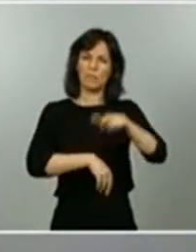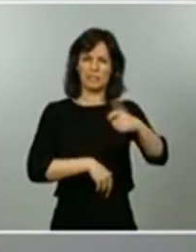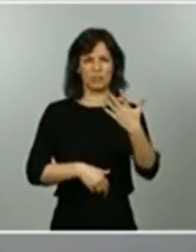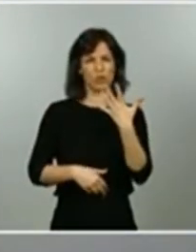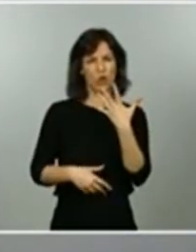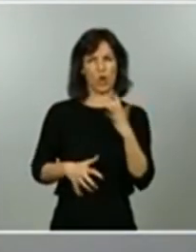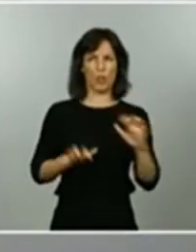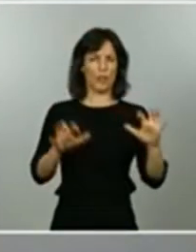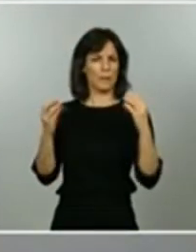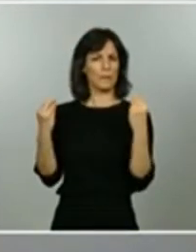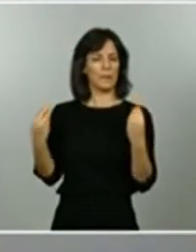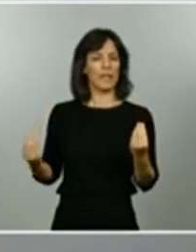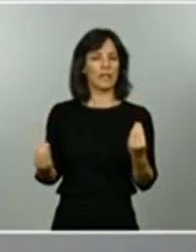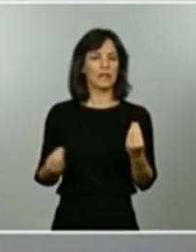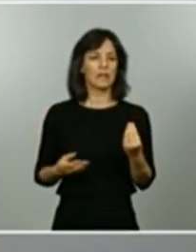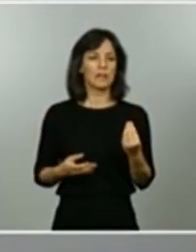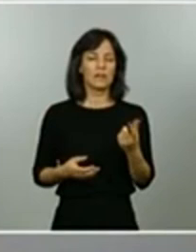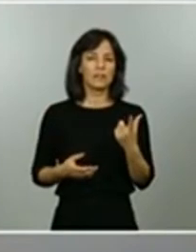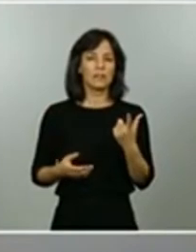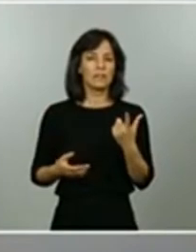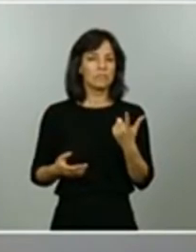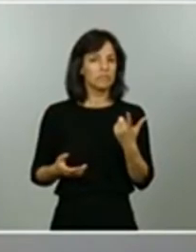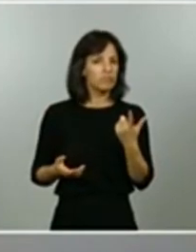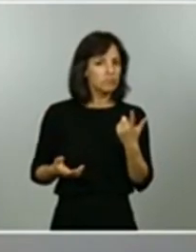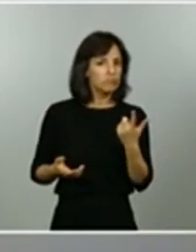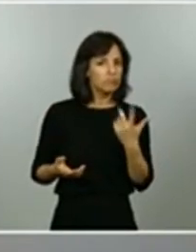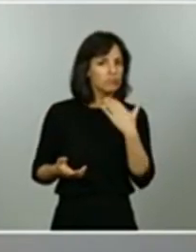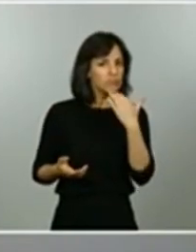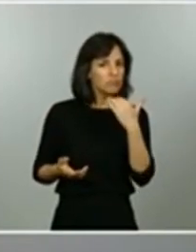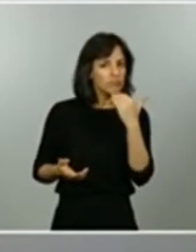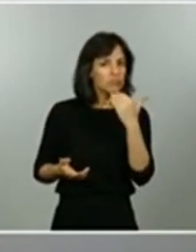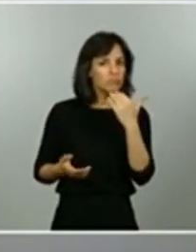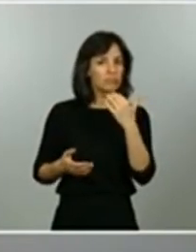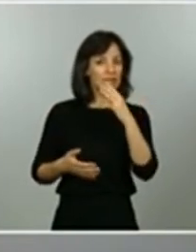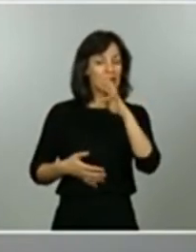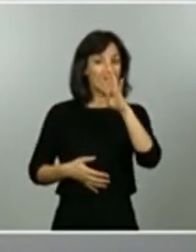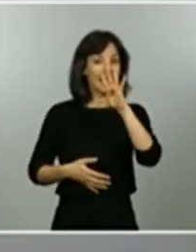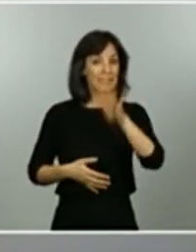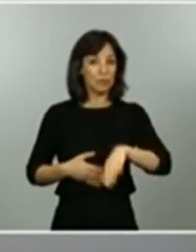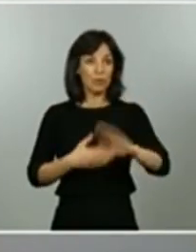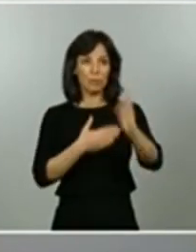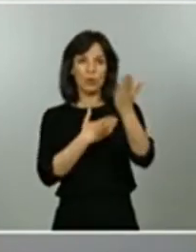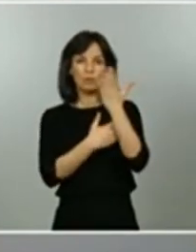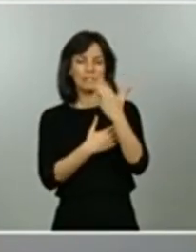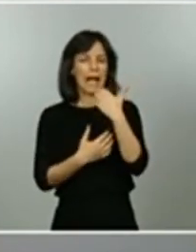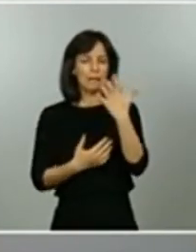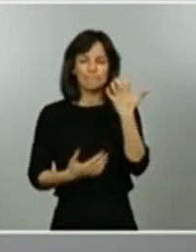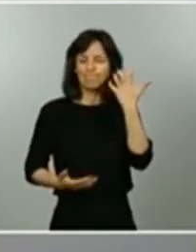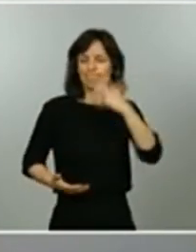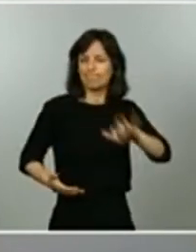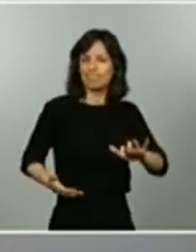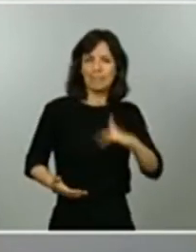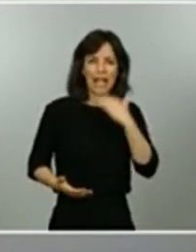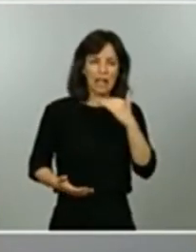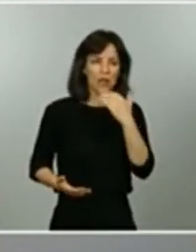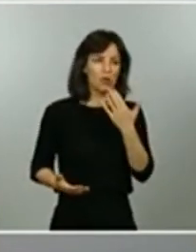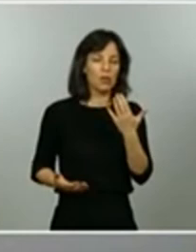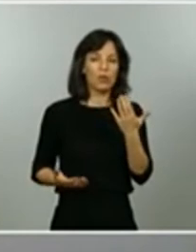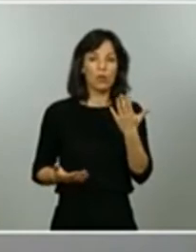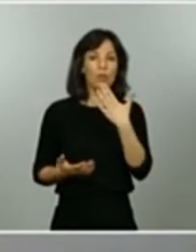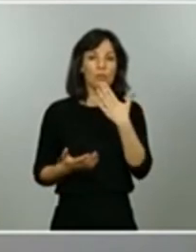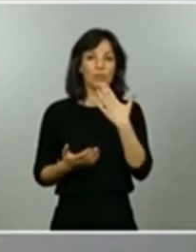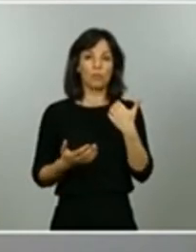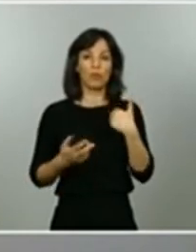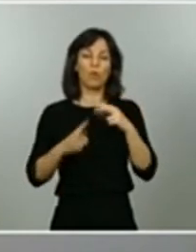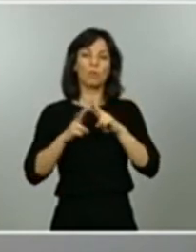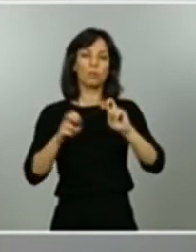anomalía en el dibujo en el esbozo en la propuesta que les ha hecho llegar la Generalitat? ¿Les ha parecido bien la división desde el primer momento? Lo digo por